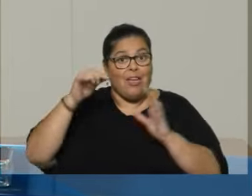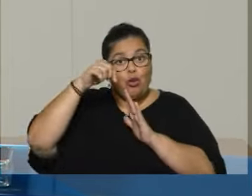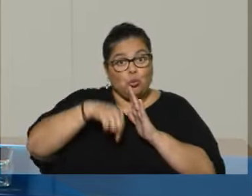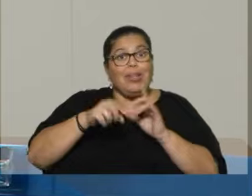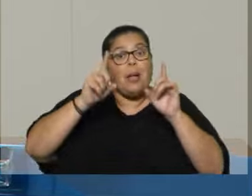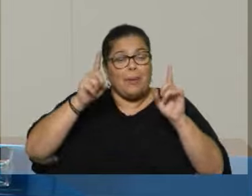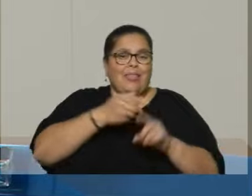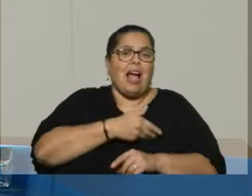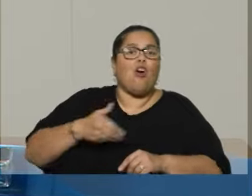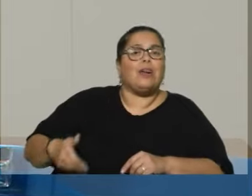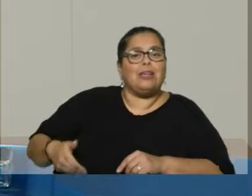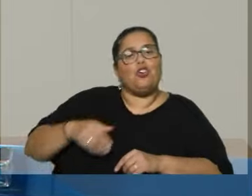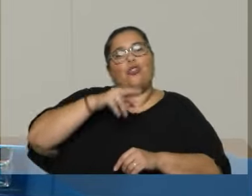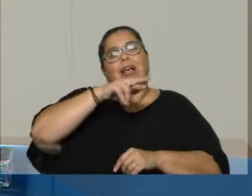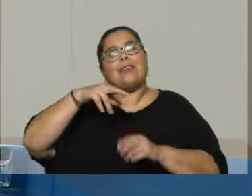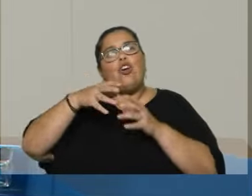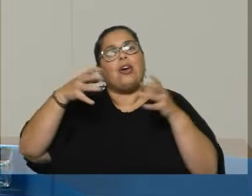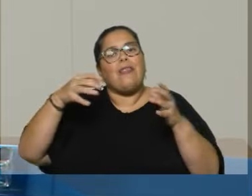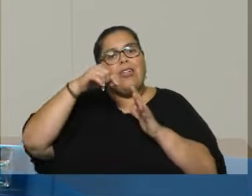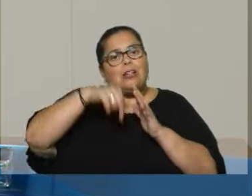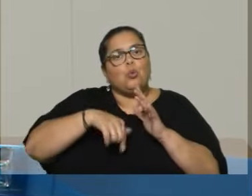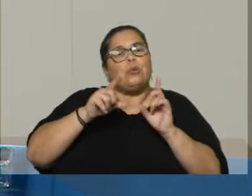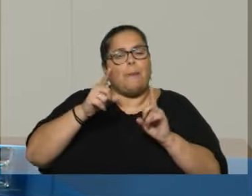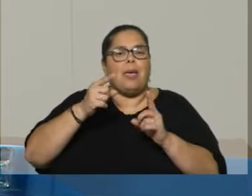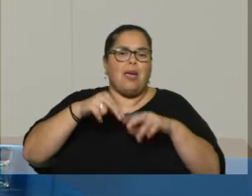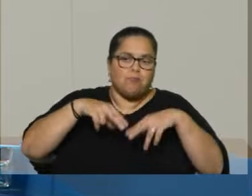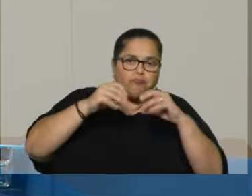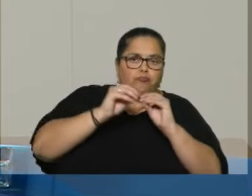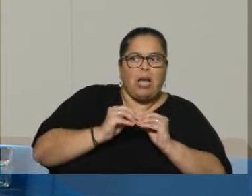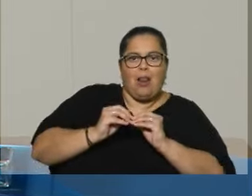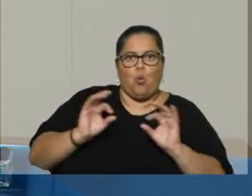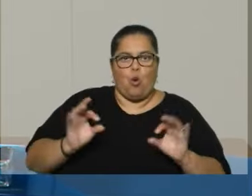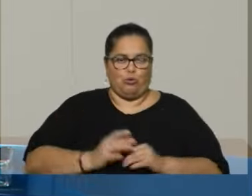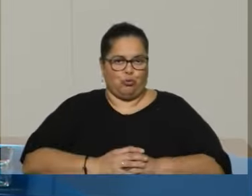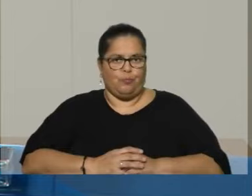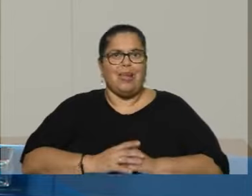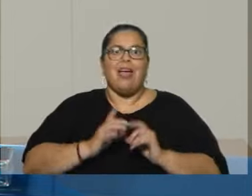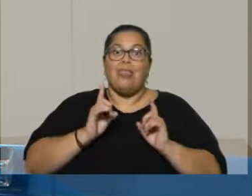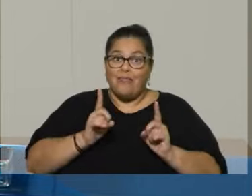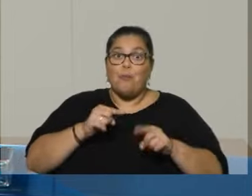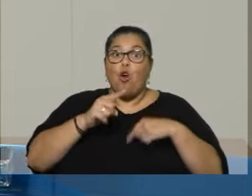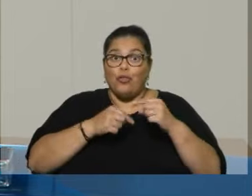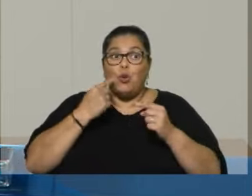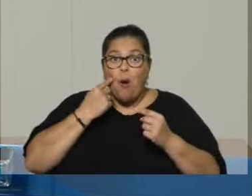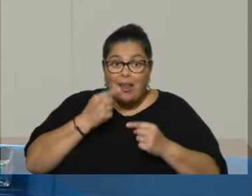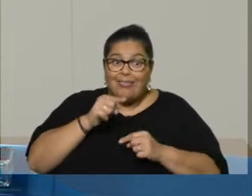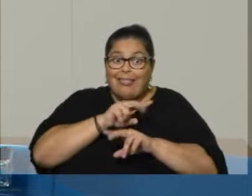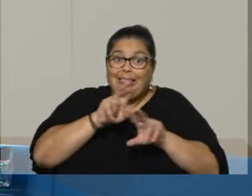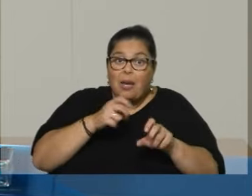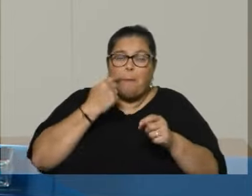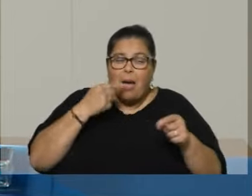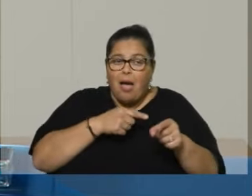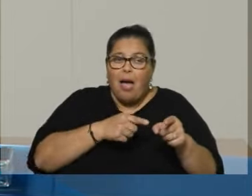Gobernación del Estado de Río Grande, que está haciendo también sus estimaciones sobre el tema. Hay que seguirlo. Esto no va a terminar